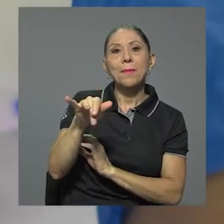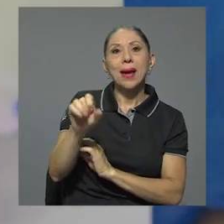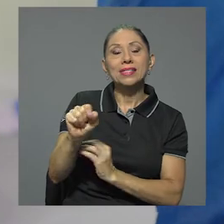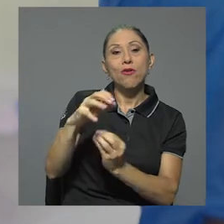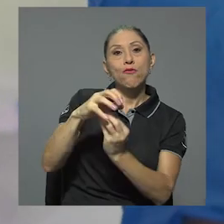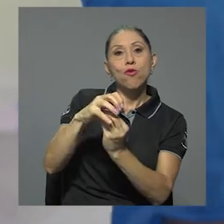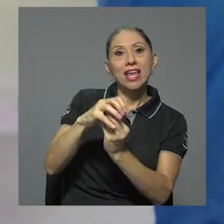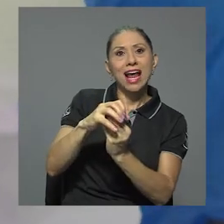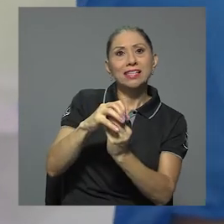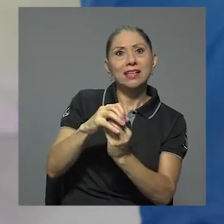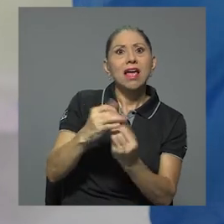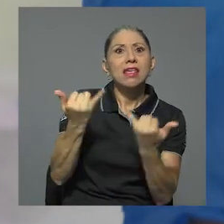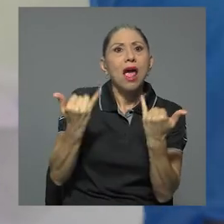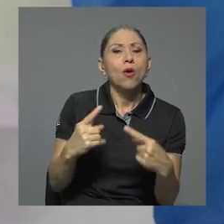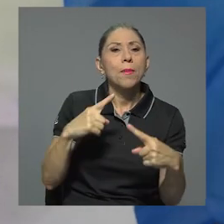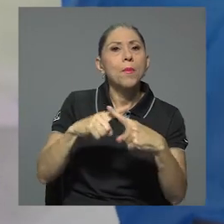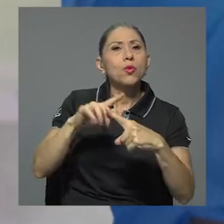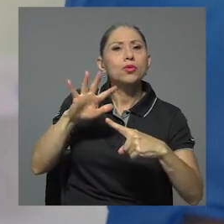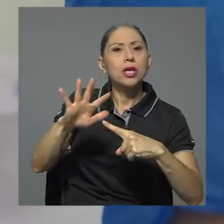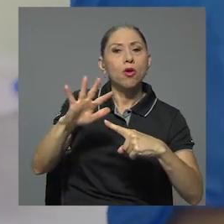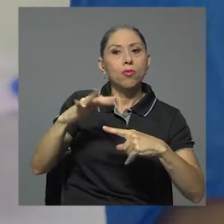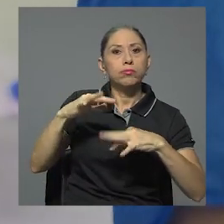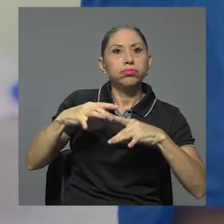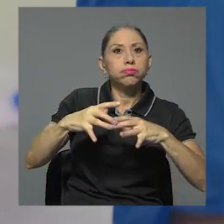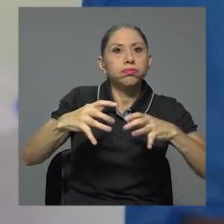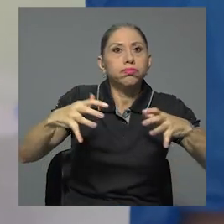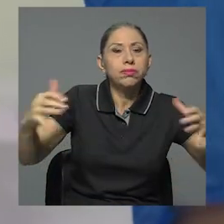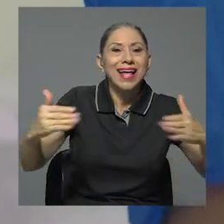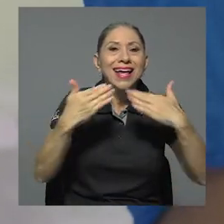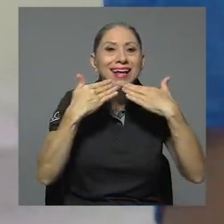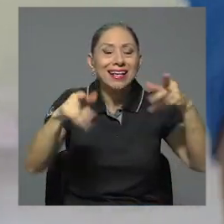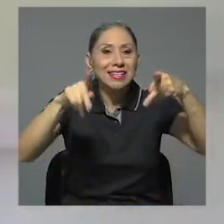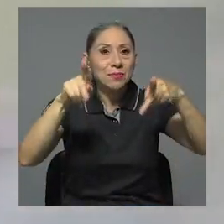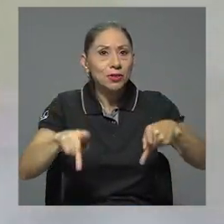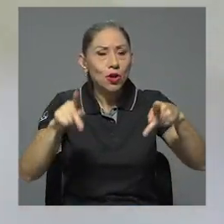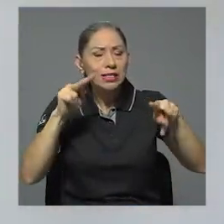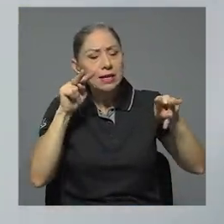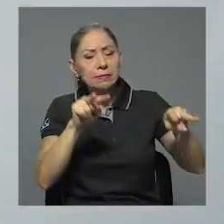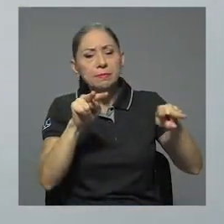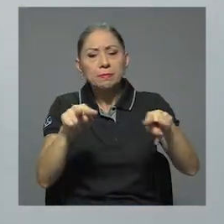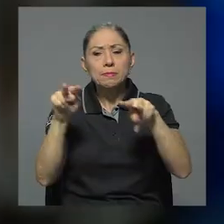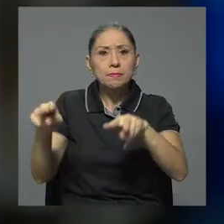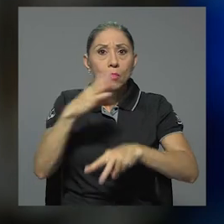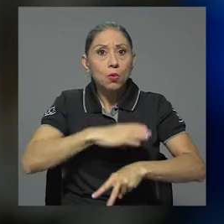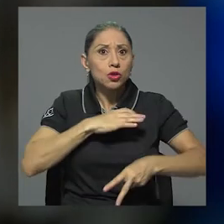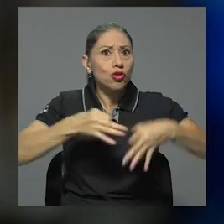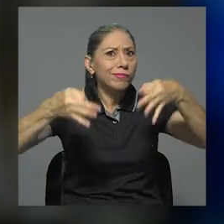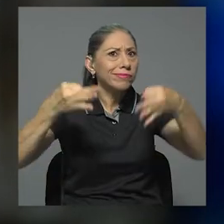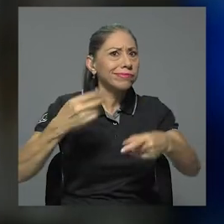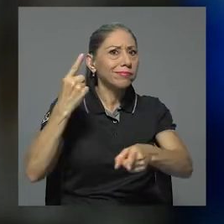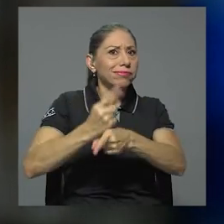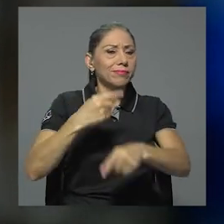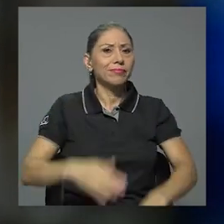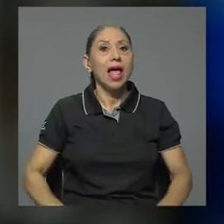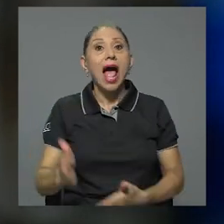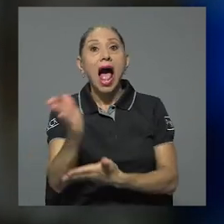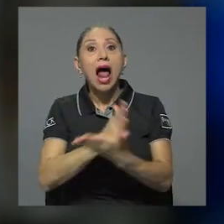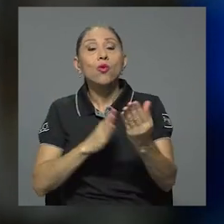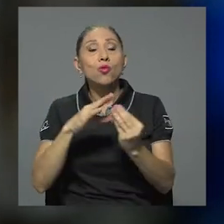quintuplicado gracias al apoyo de personal que vela por su reproducción y condiciones óptimas. Algunos hongos los